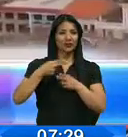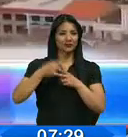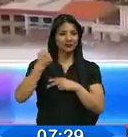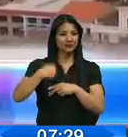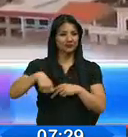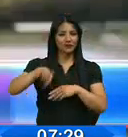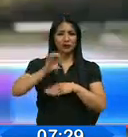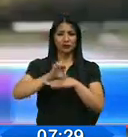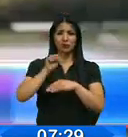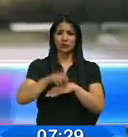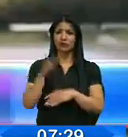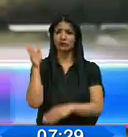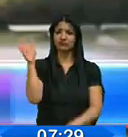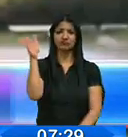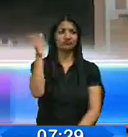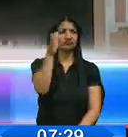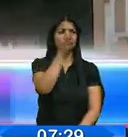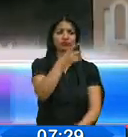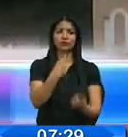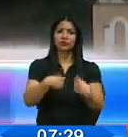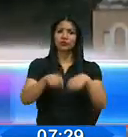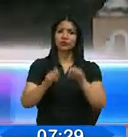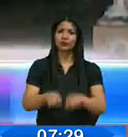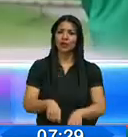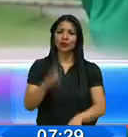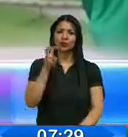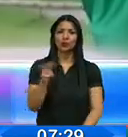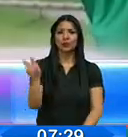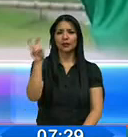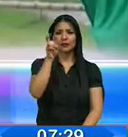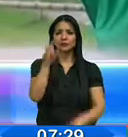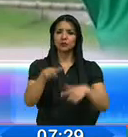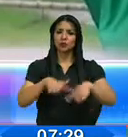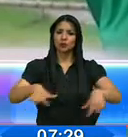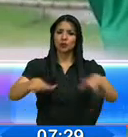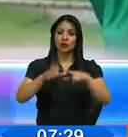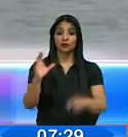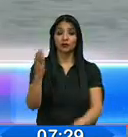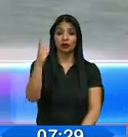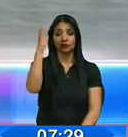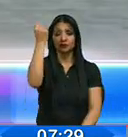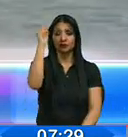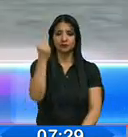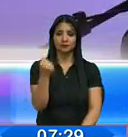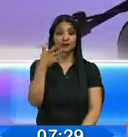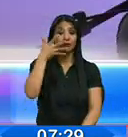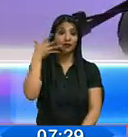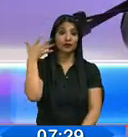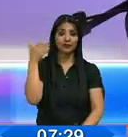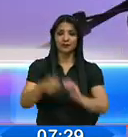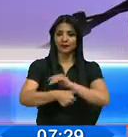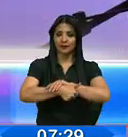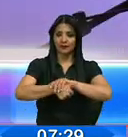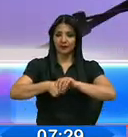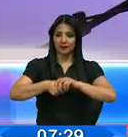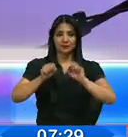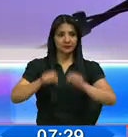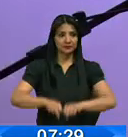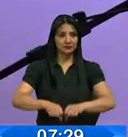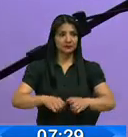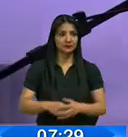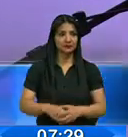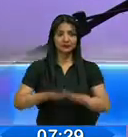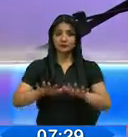pueda viajar mediante la contratación de paquetes turísticos a destinos ubicados en la costa Sierra Oriente y Galápagos. A nuestro